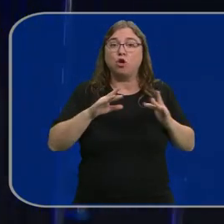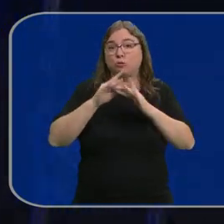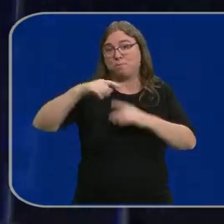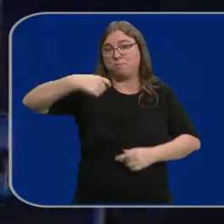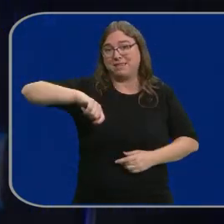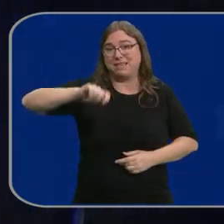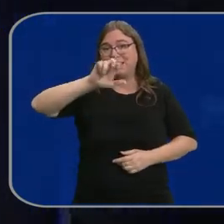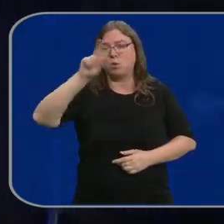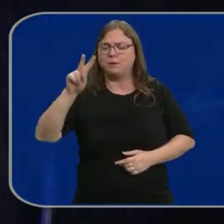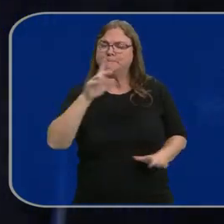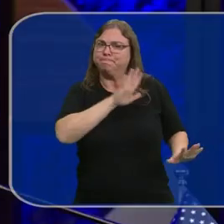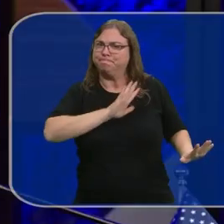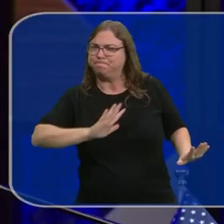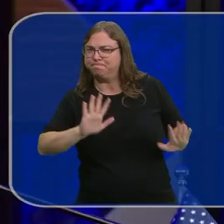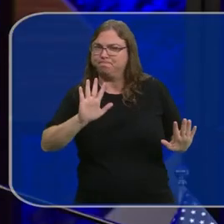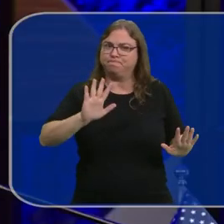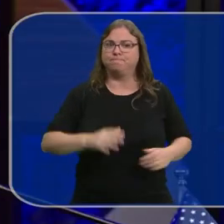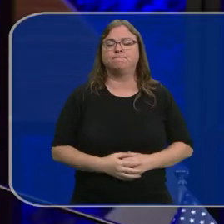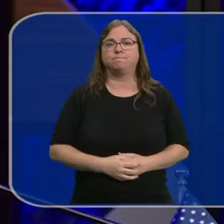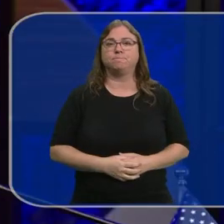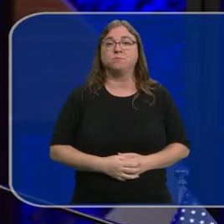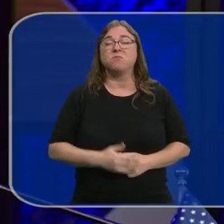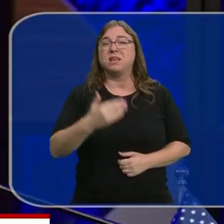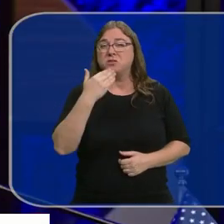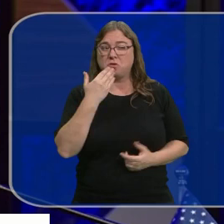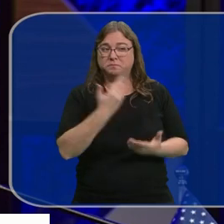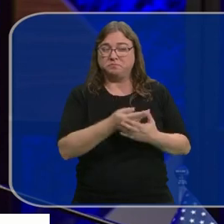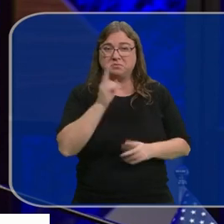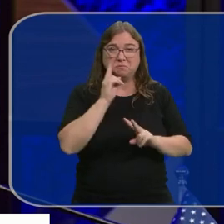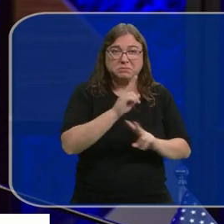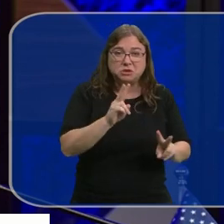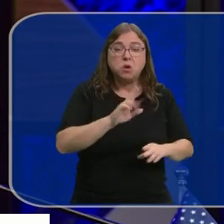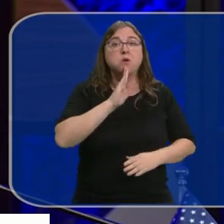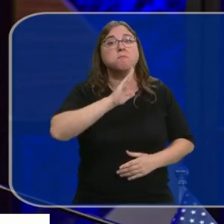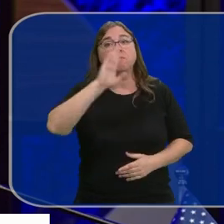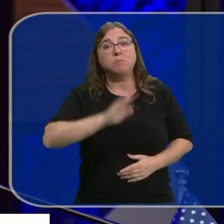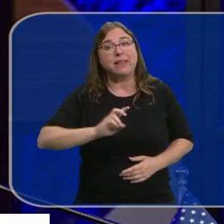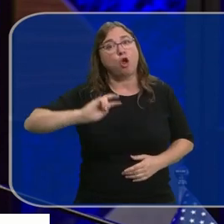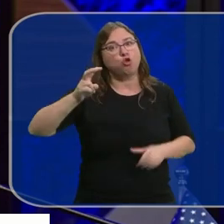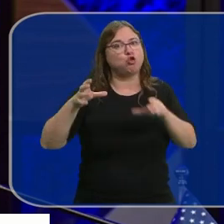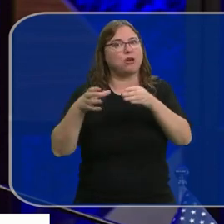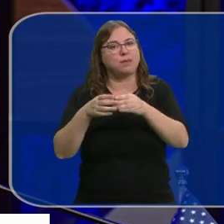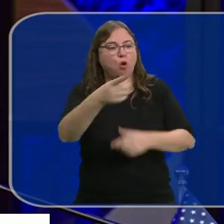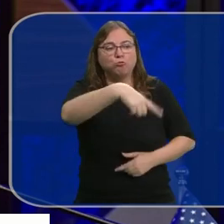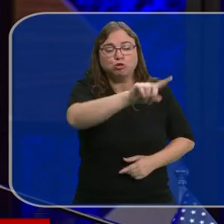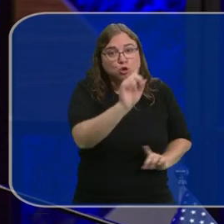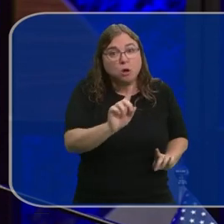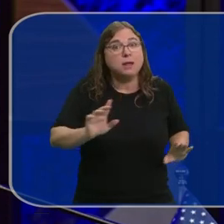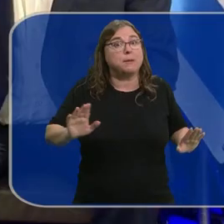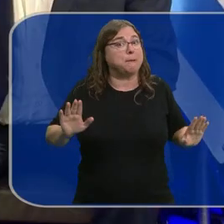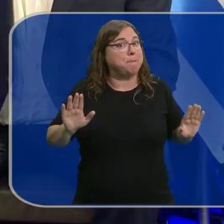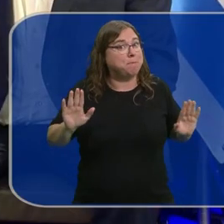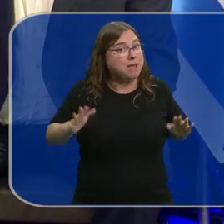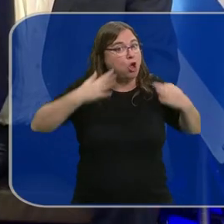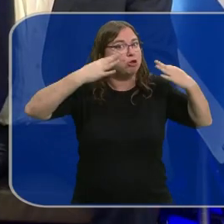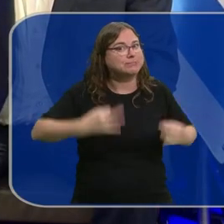norteamericano mantiene algunas reservas. Basándome en lo que he visto, parece que ha sido el otro equipo, no vosotros, pero hay gente